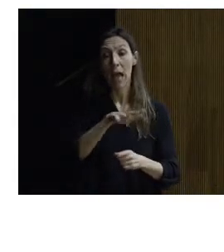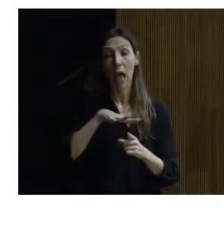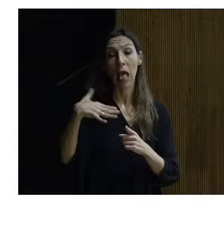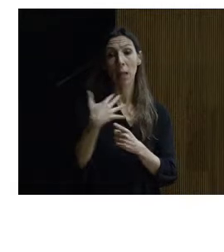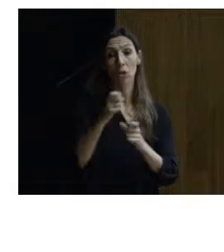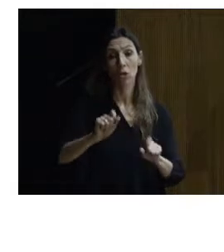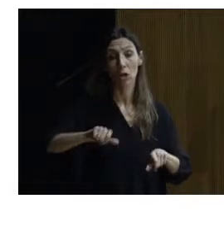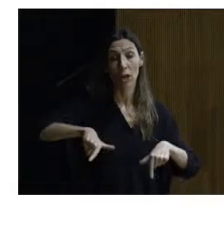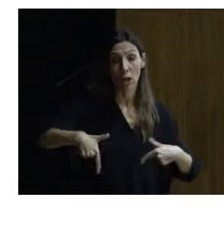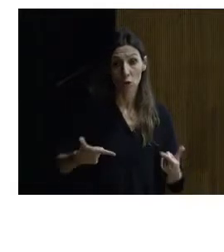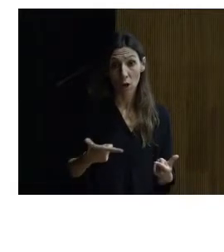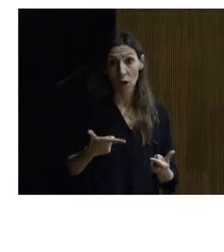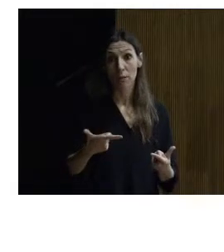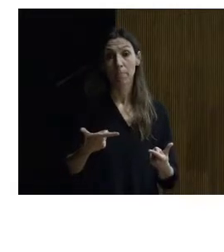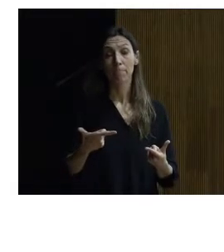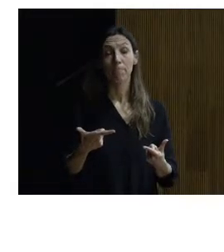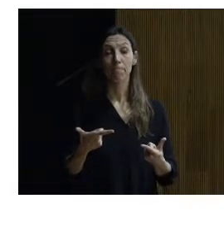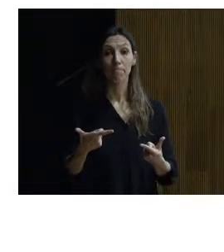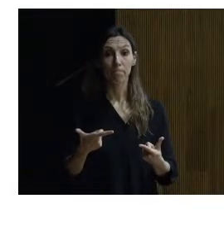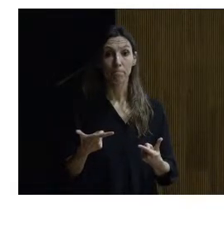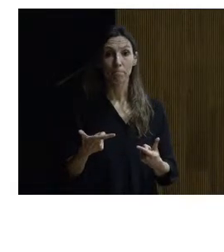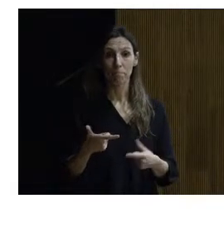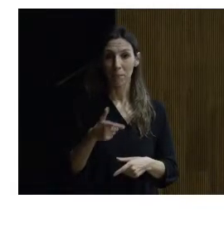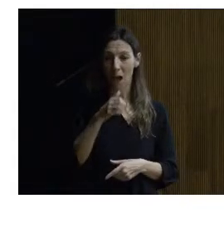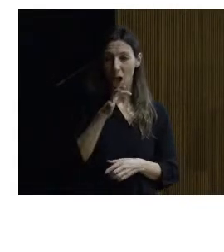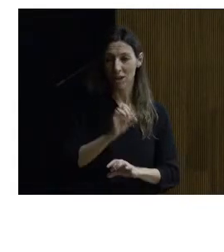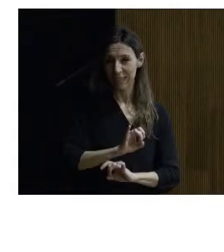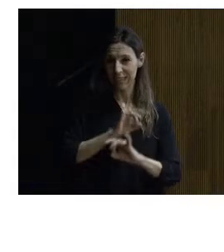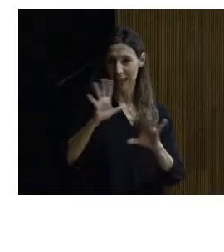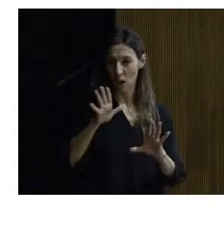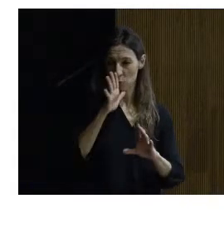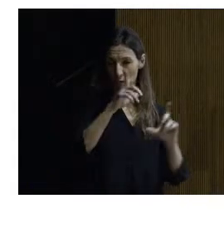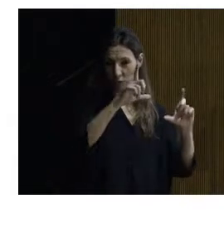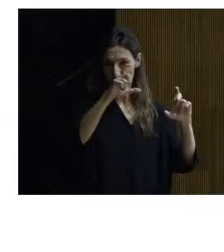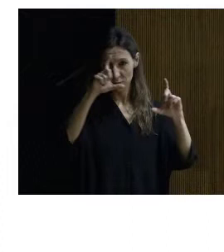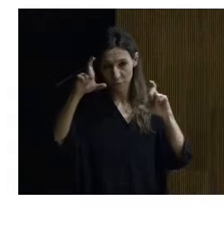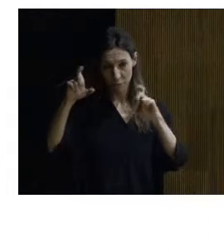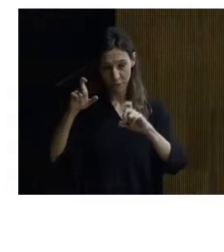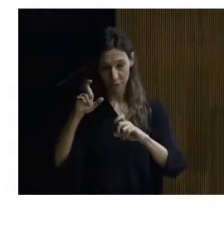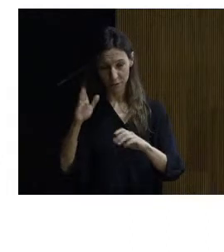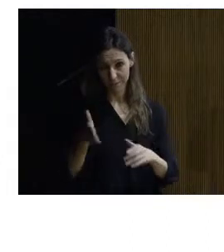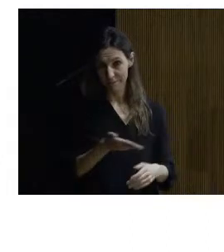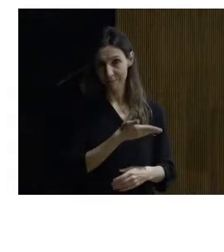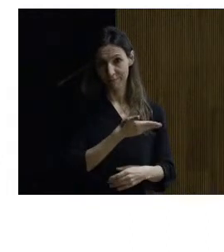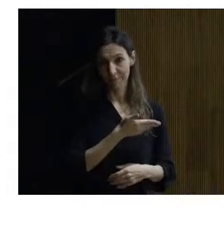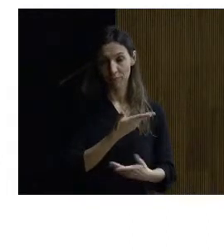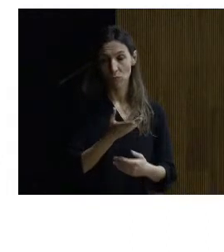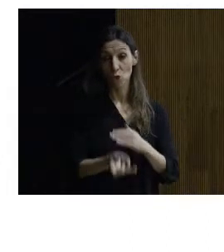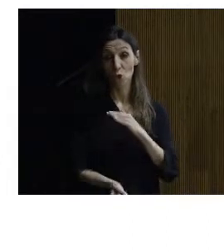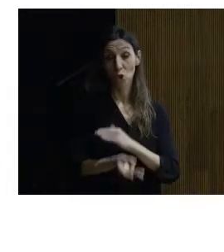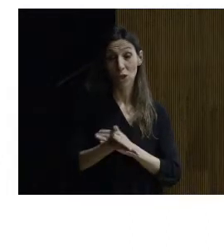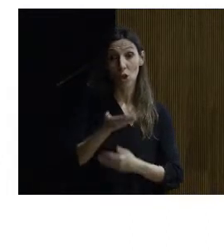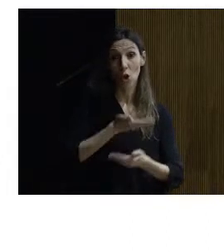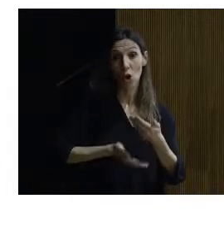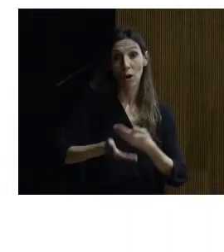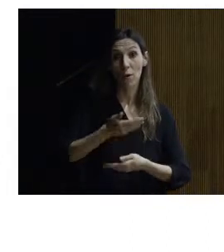puede entender Alcalá del Júcar lo vais a entender con las fotos que voy a poner este en principio fijaros surge como os decía surge la colaboración porque